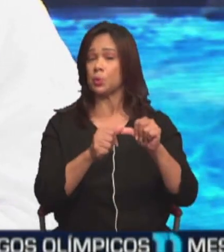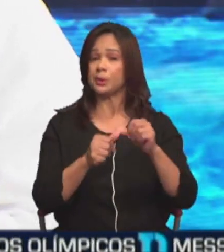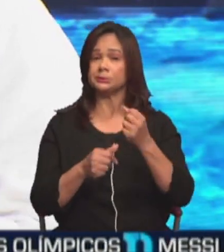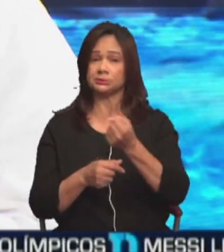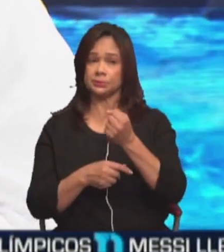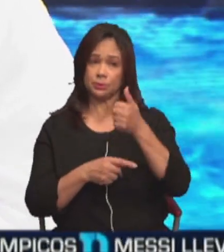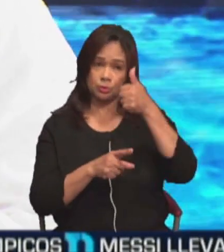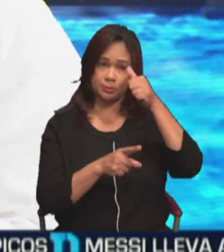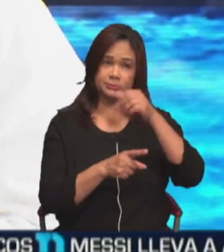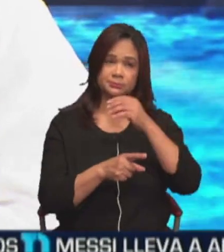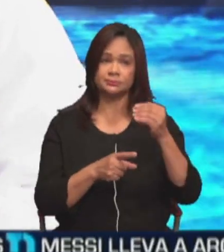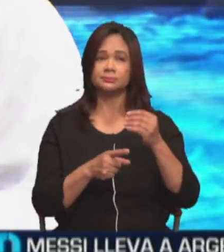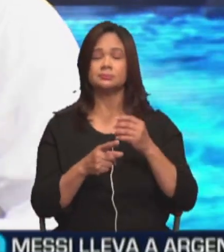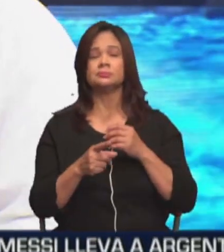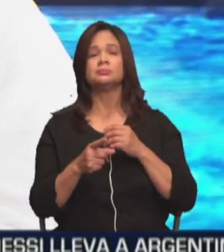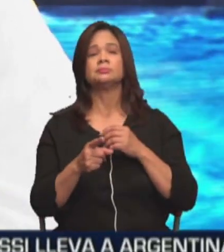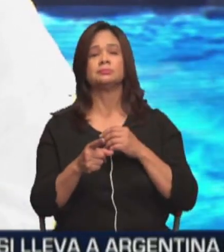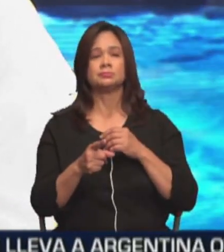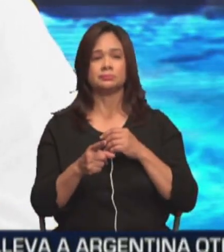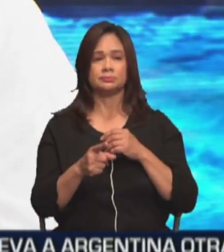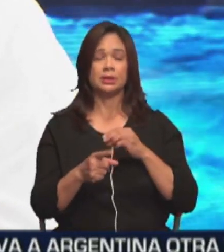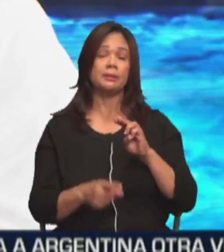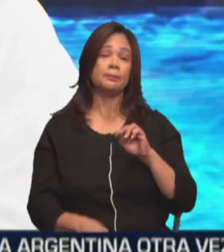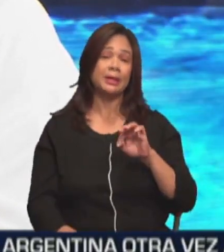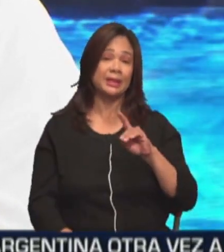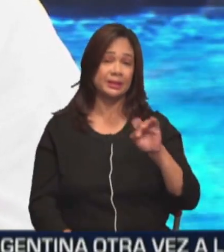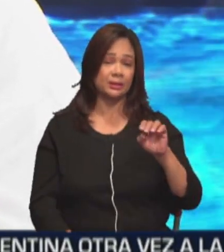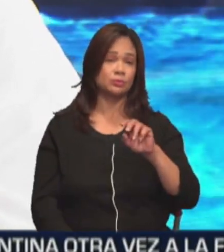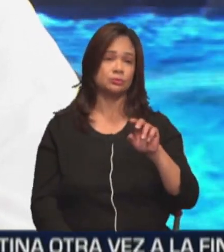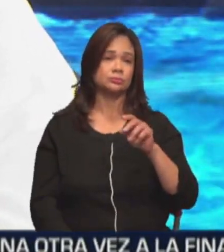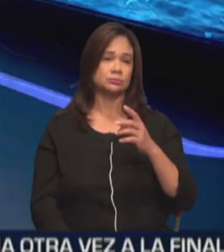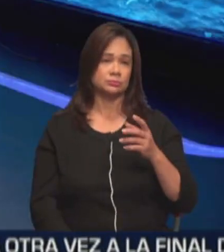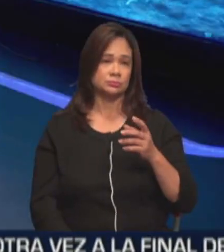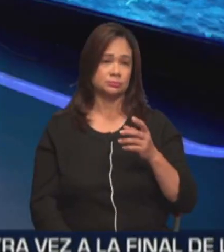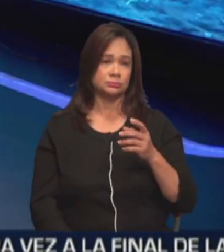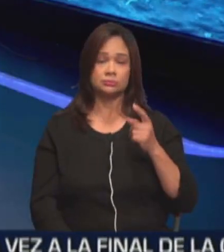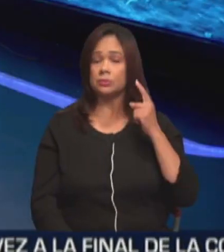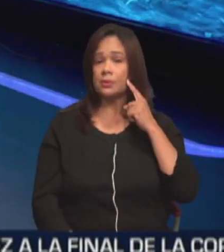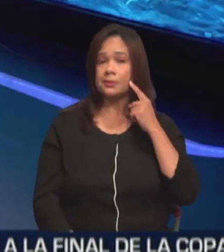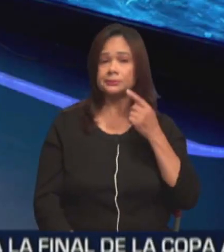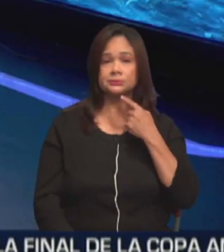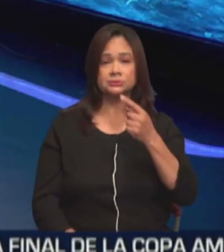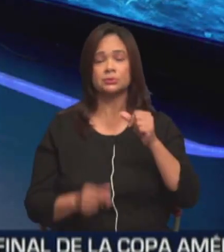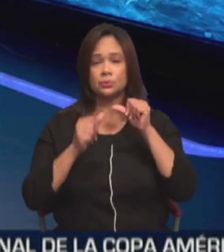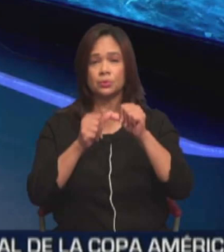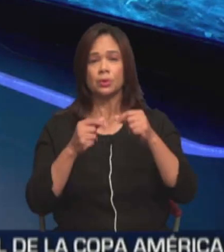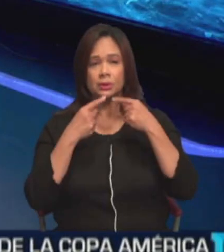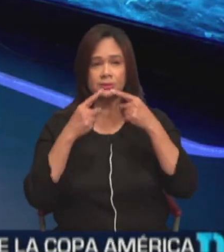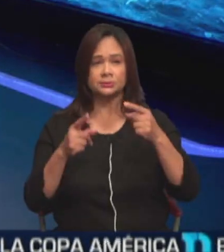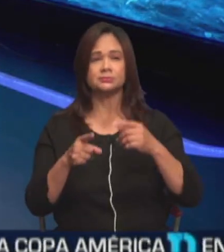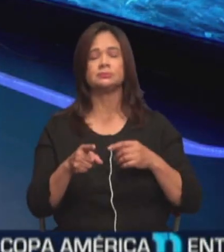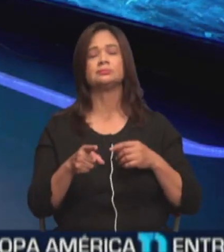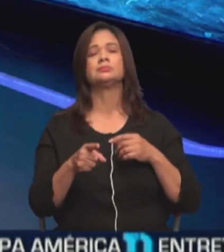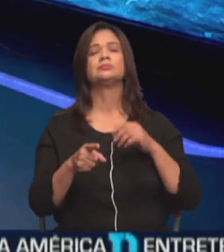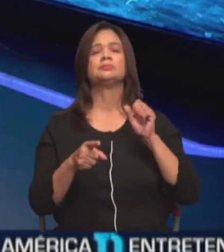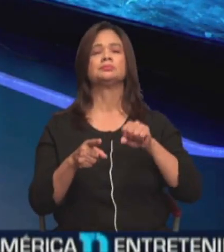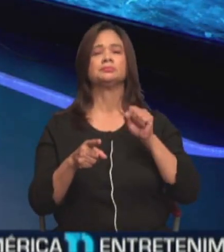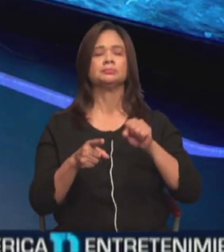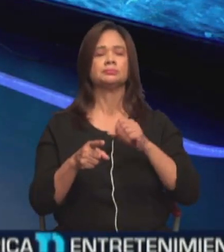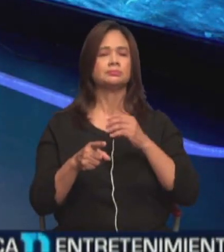cierto, tuve con él ahí, que me lo encontré en mi media tour, y me dijo, escuché, síguelo diciendo. No, pero entonces